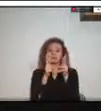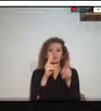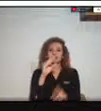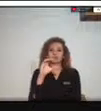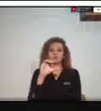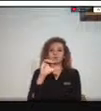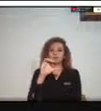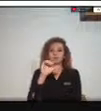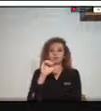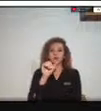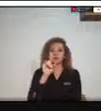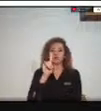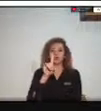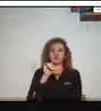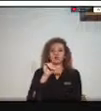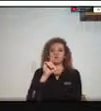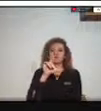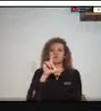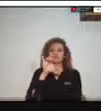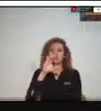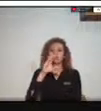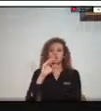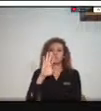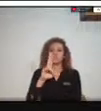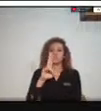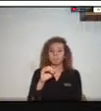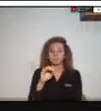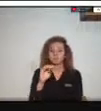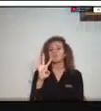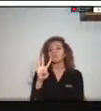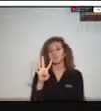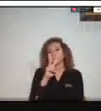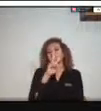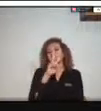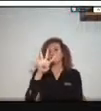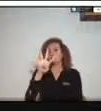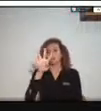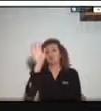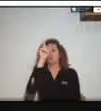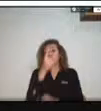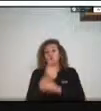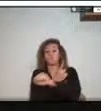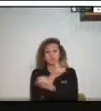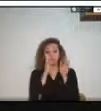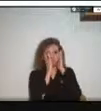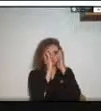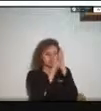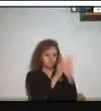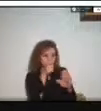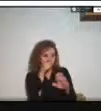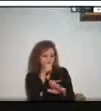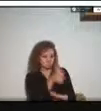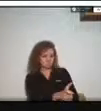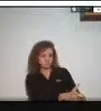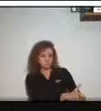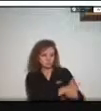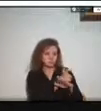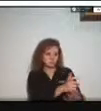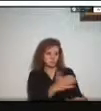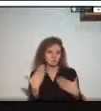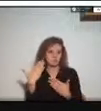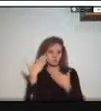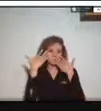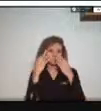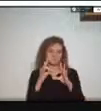lo que a nosotros pues realmente eso nos ha favorecido mucho toda vez que en